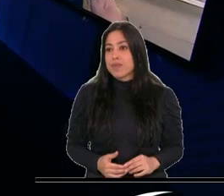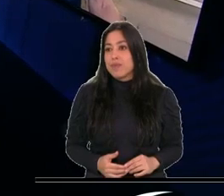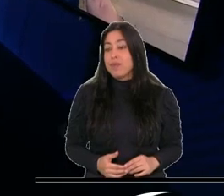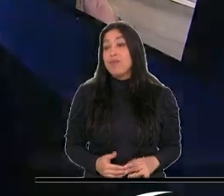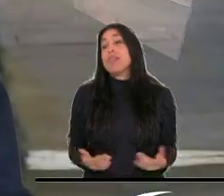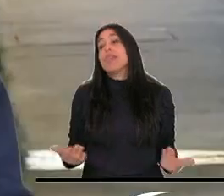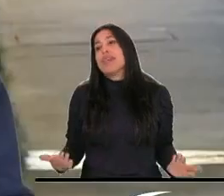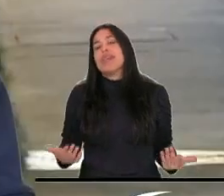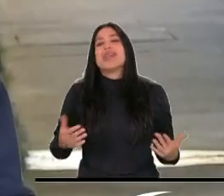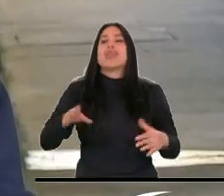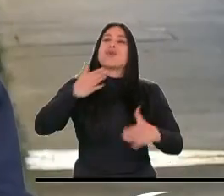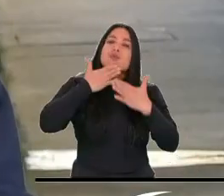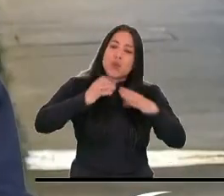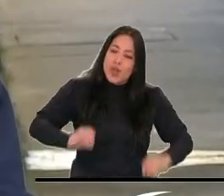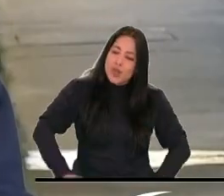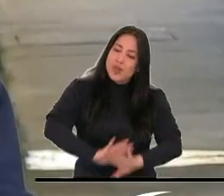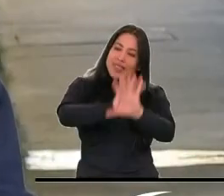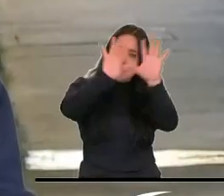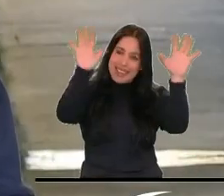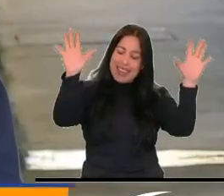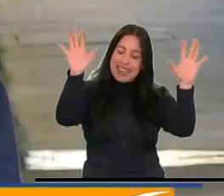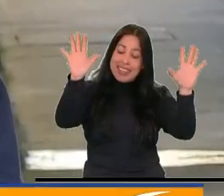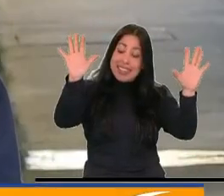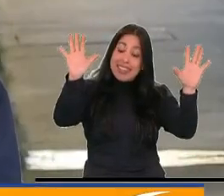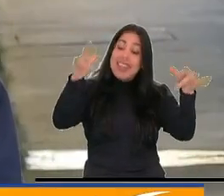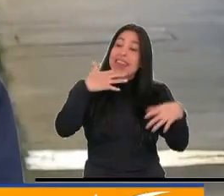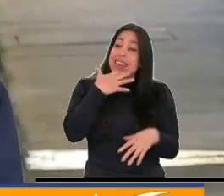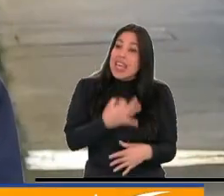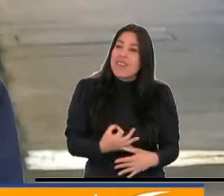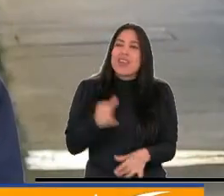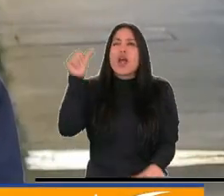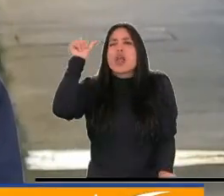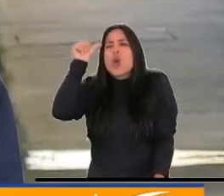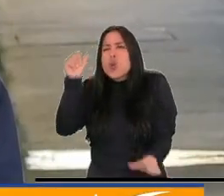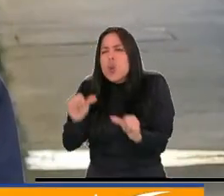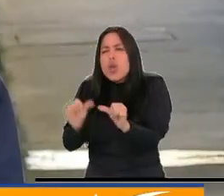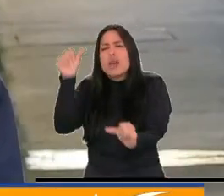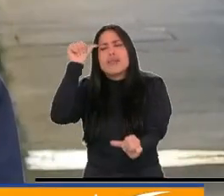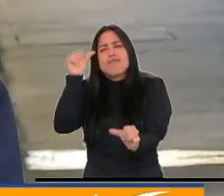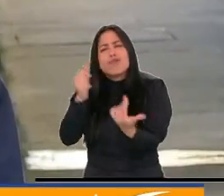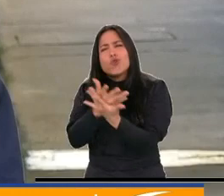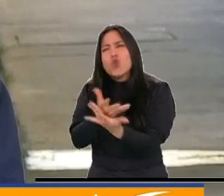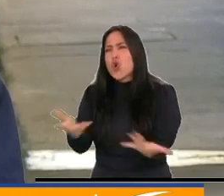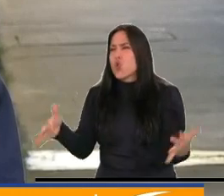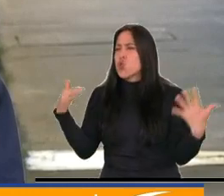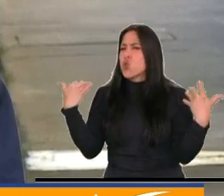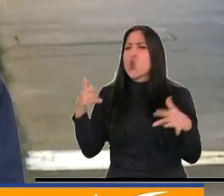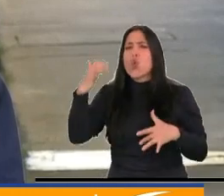Bueno, muy buenos días. buenos días, realmente mucho recuerdo porque